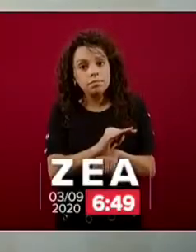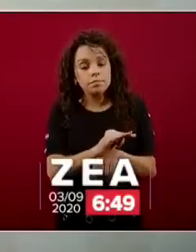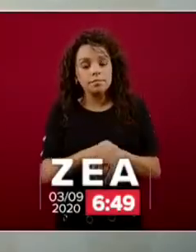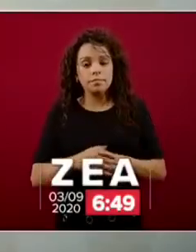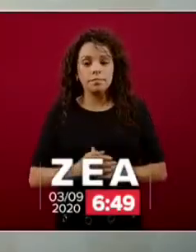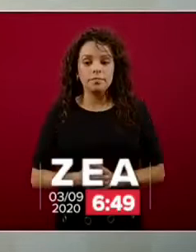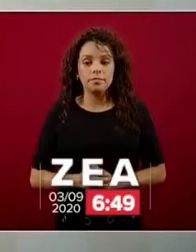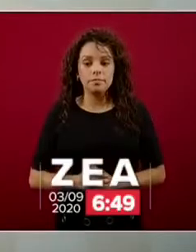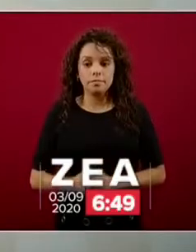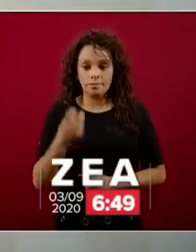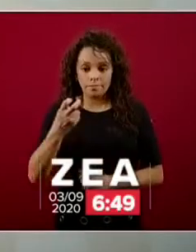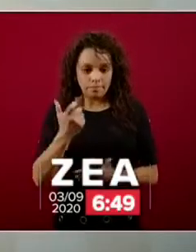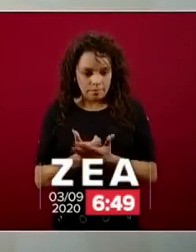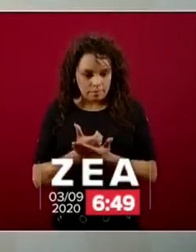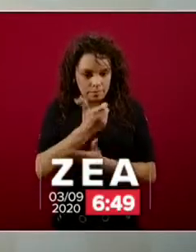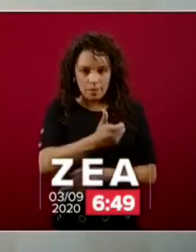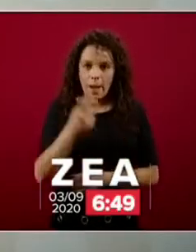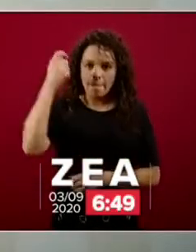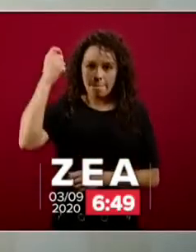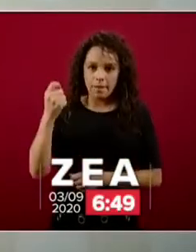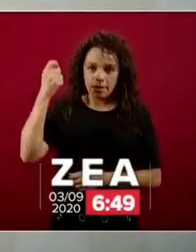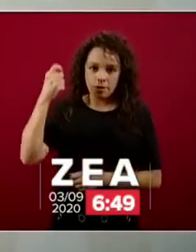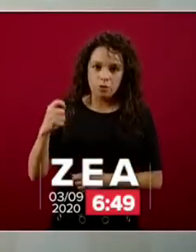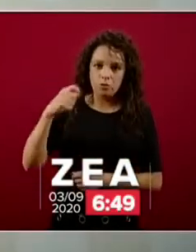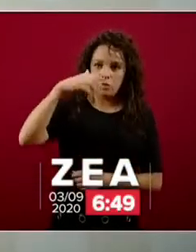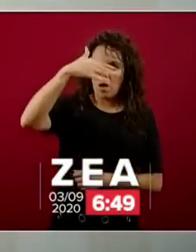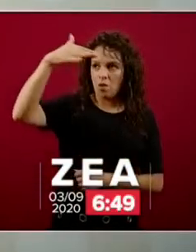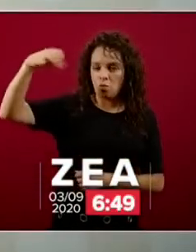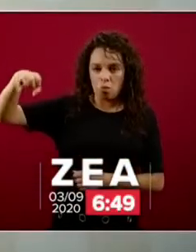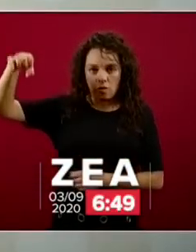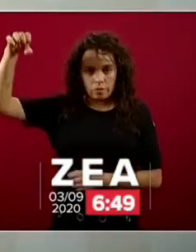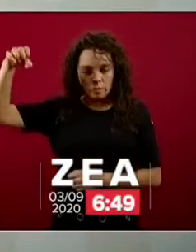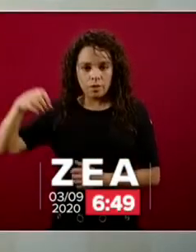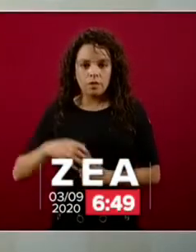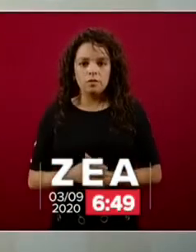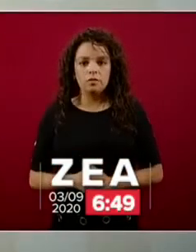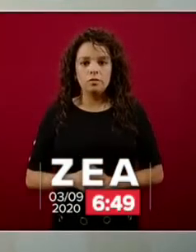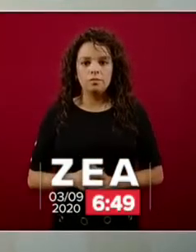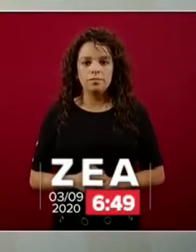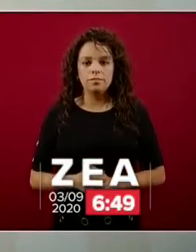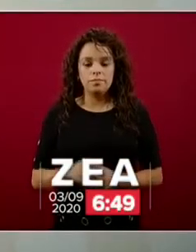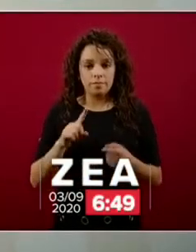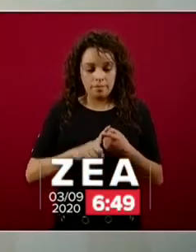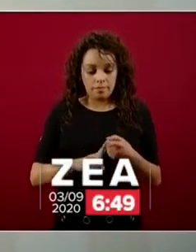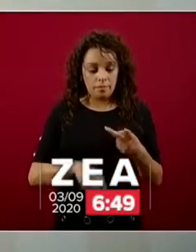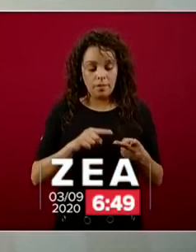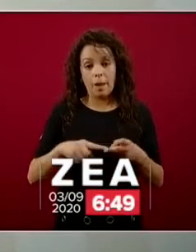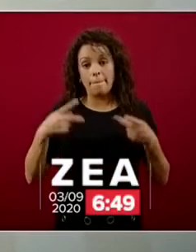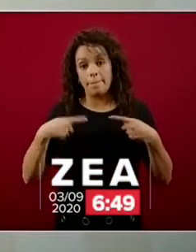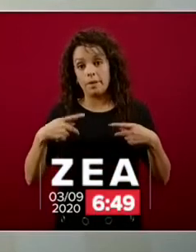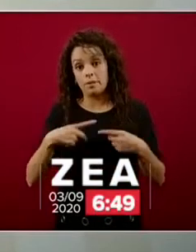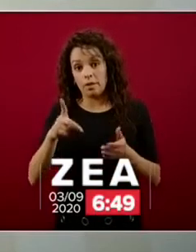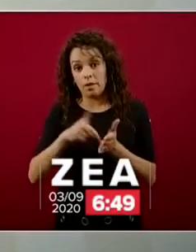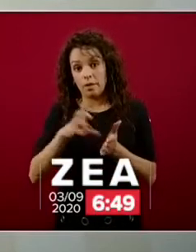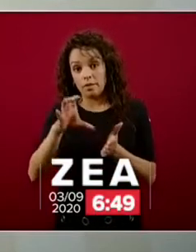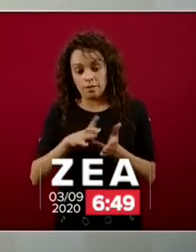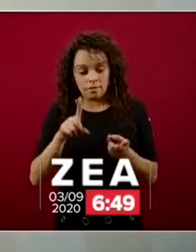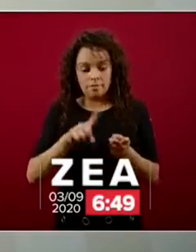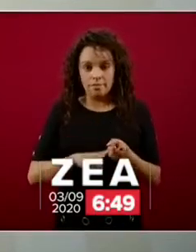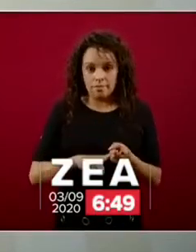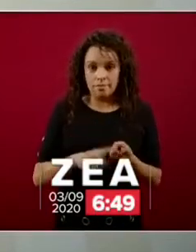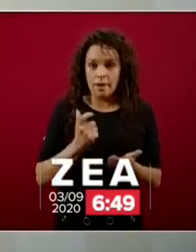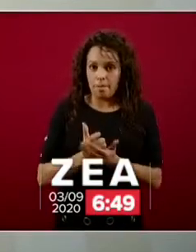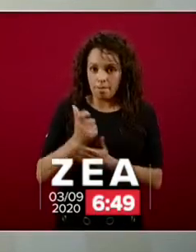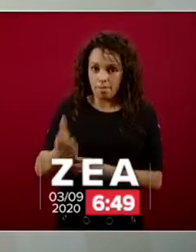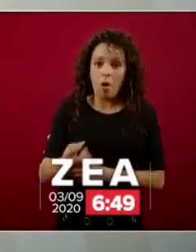Se anticiparon las pensiones de adultos mayores y las personas con discapacidad cuatro meses. Entonces, el